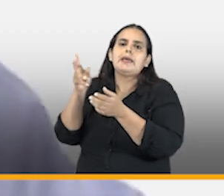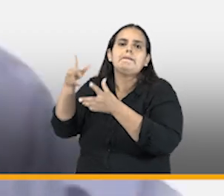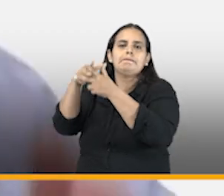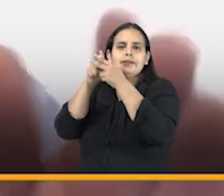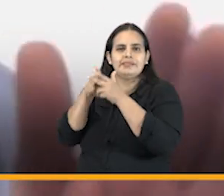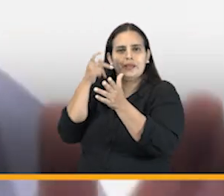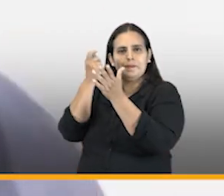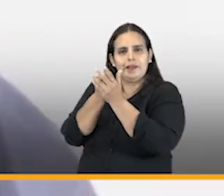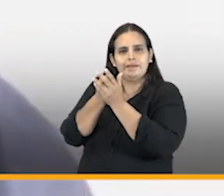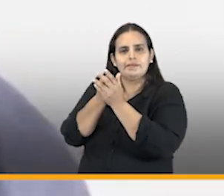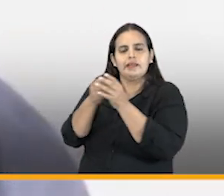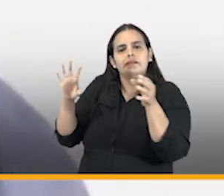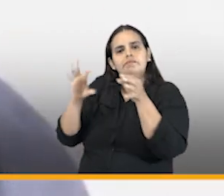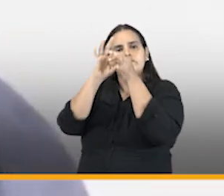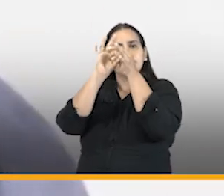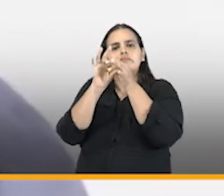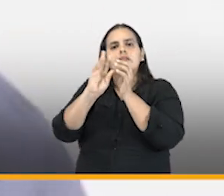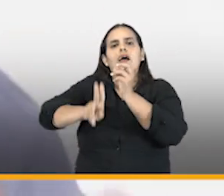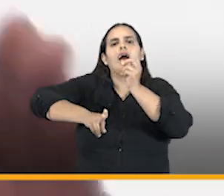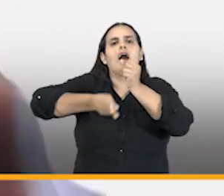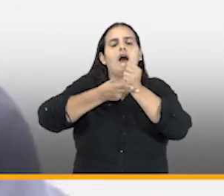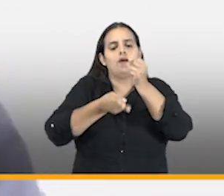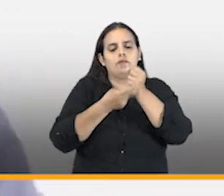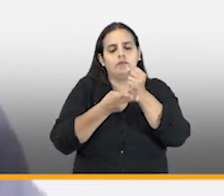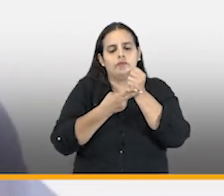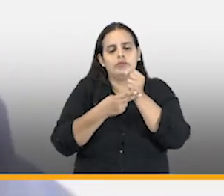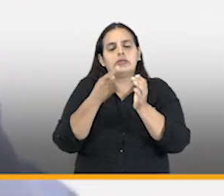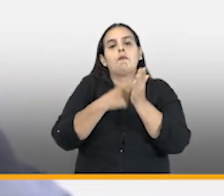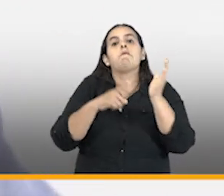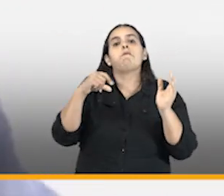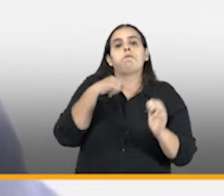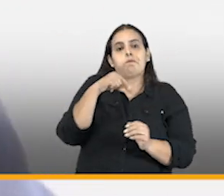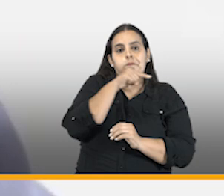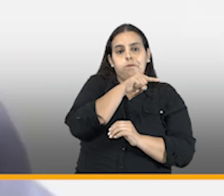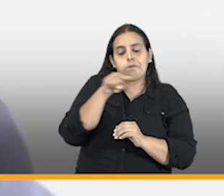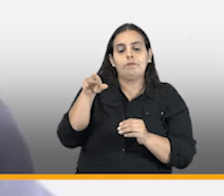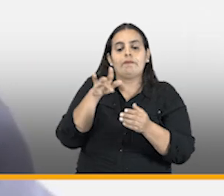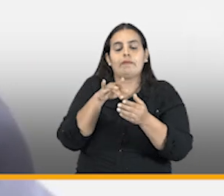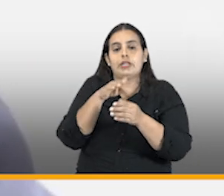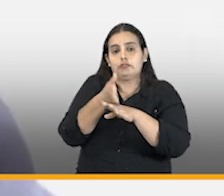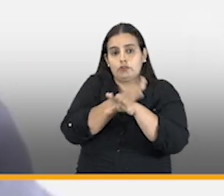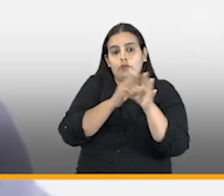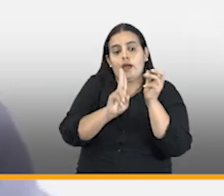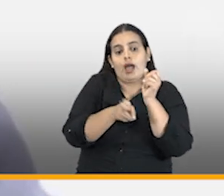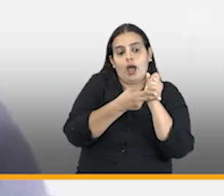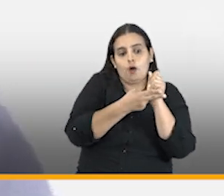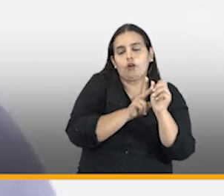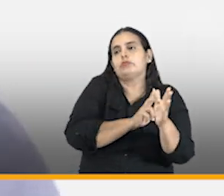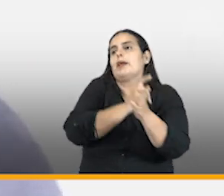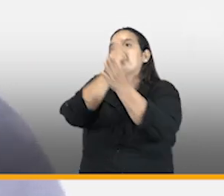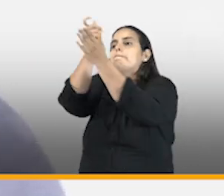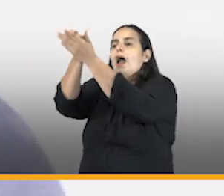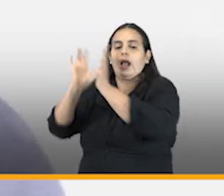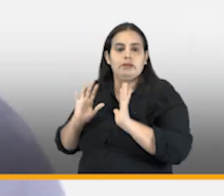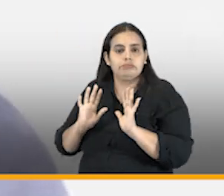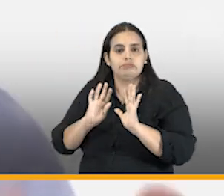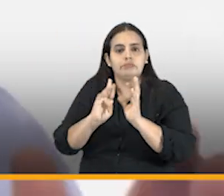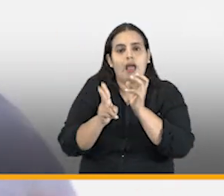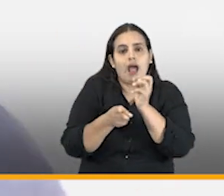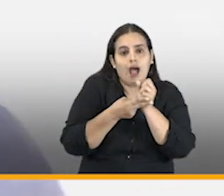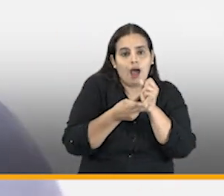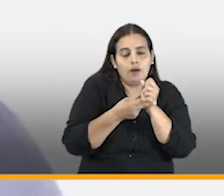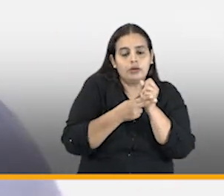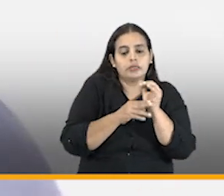a los ahorros que produzca la agencia es decir en la medida en que